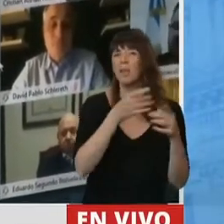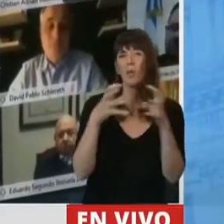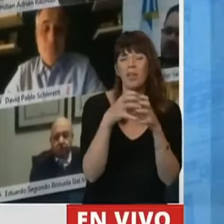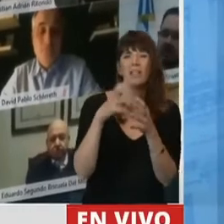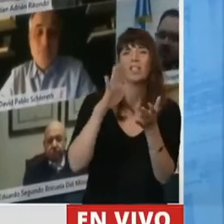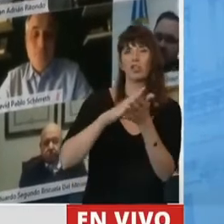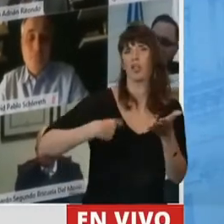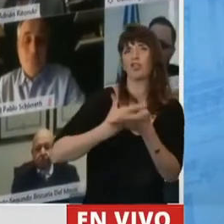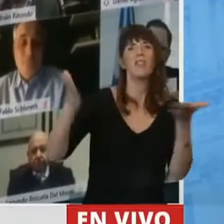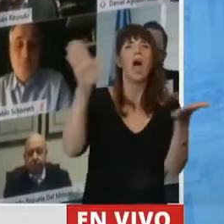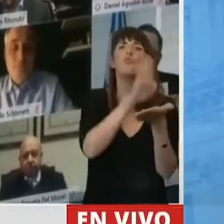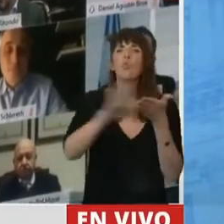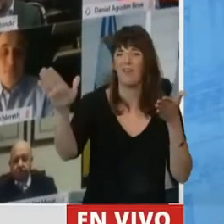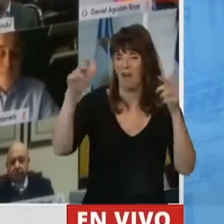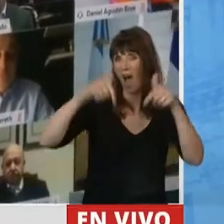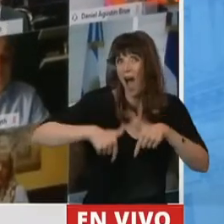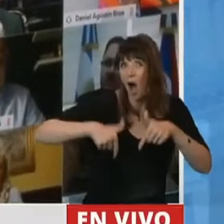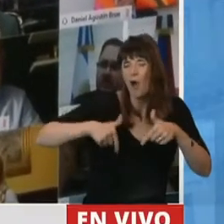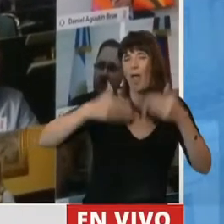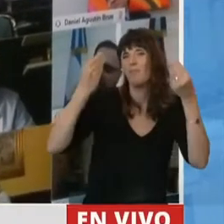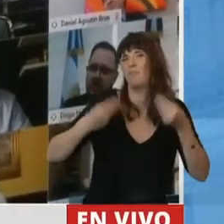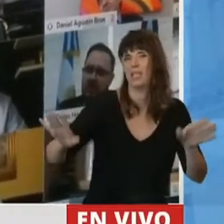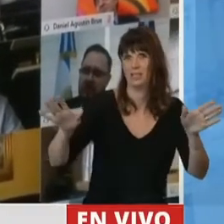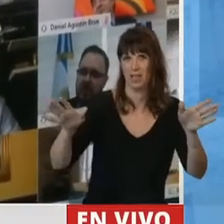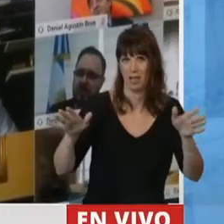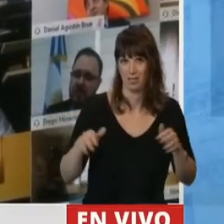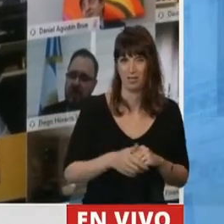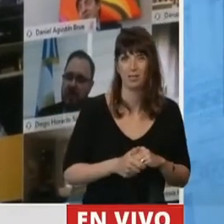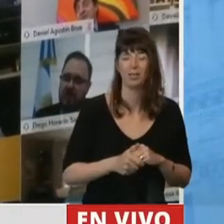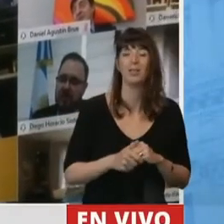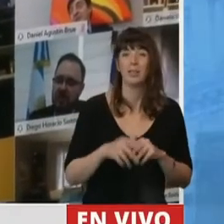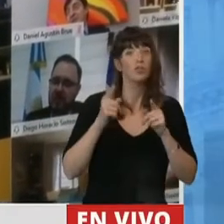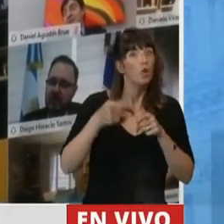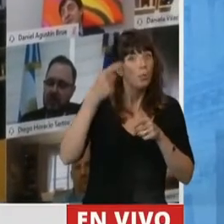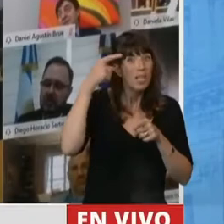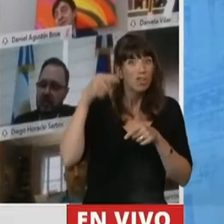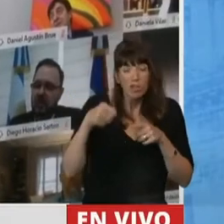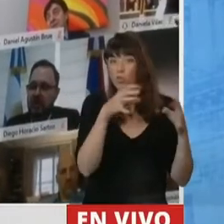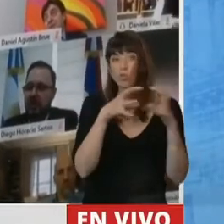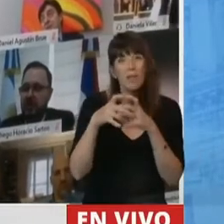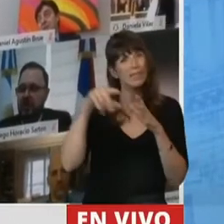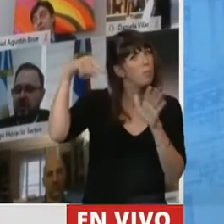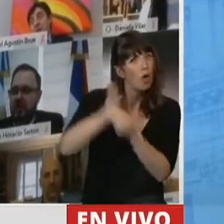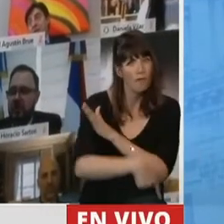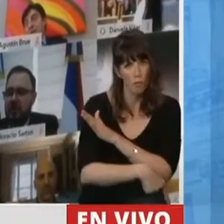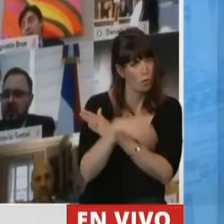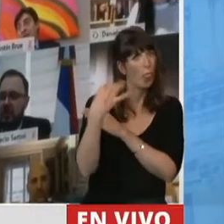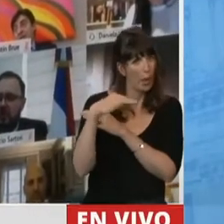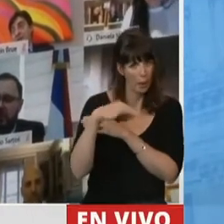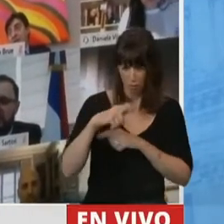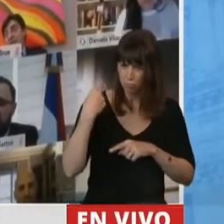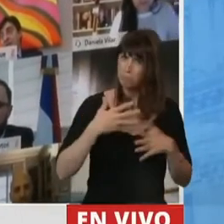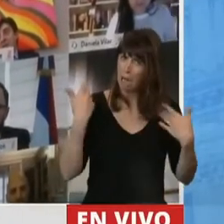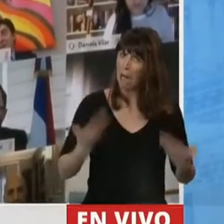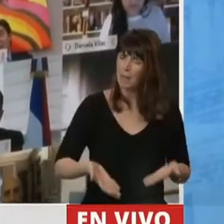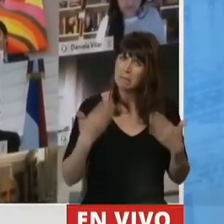nueva sociedad, con la nueva sociedad a la que le estamos dando lugar y que estamos formando. Y a me parece que esas son discusiones muy profundas y que podemos dar y que estamos